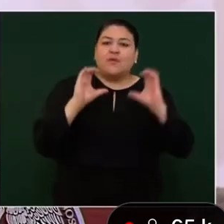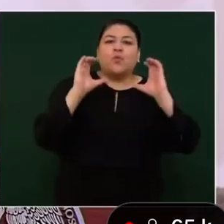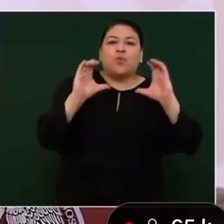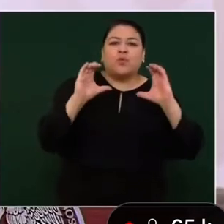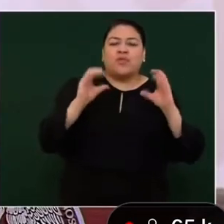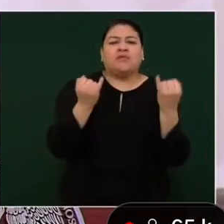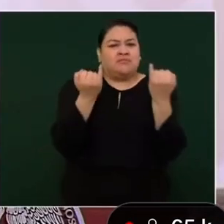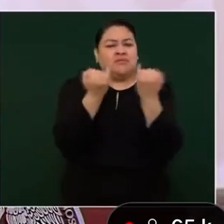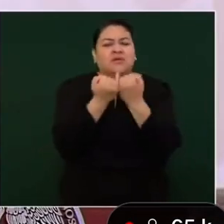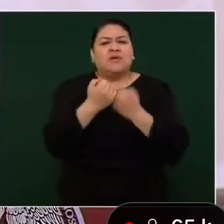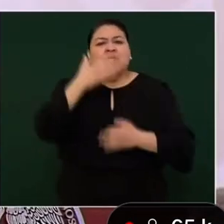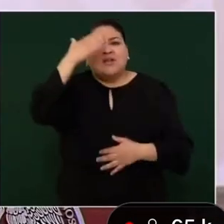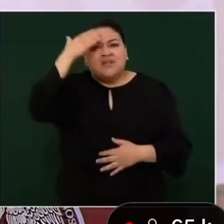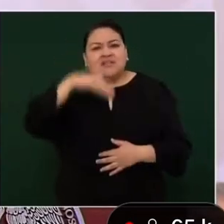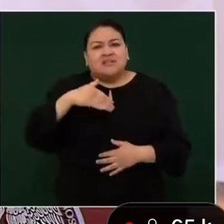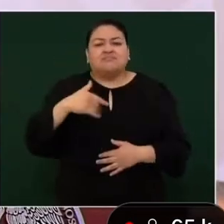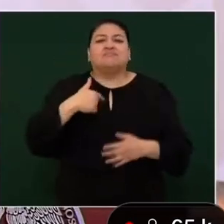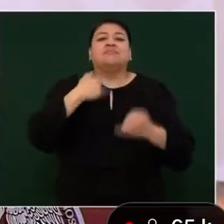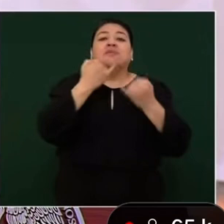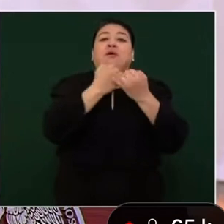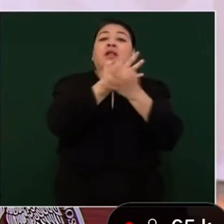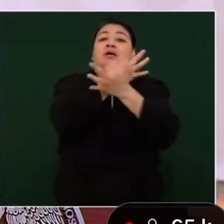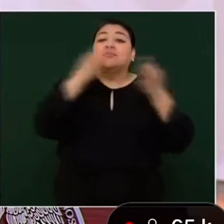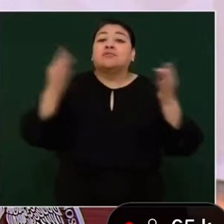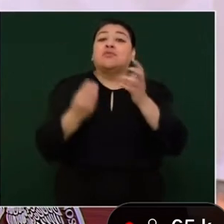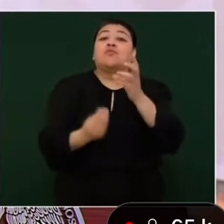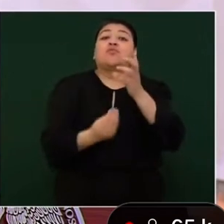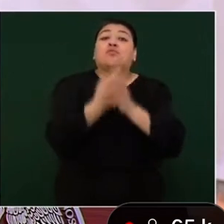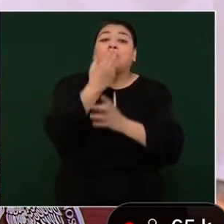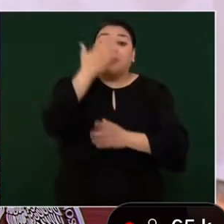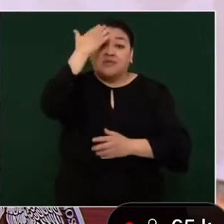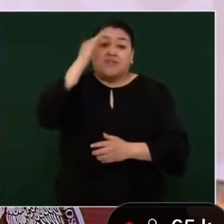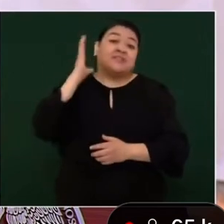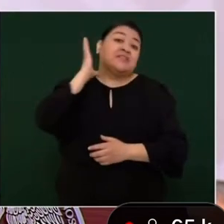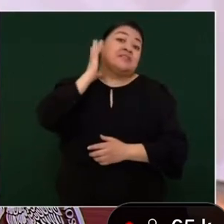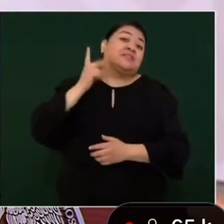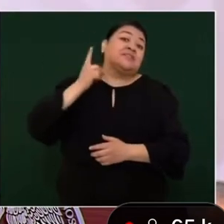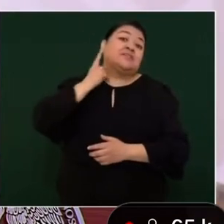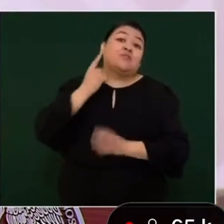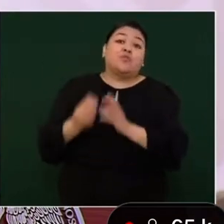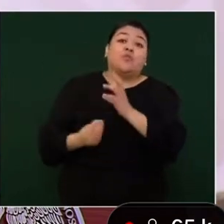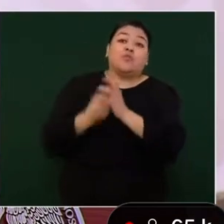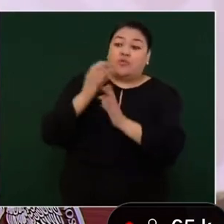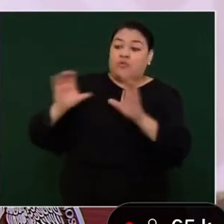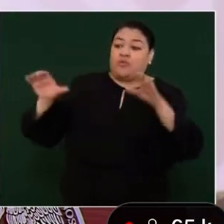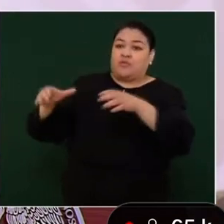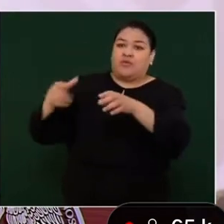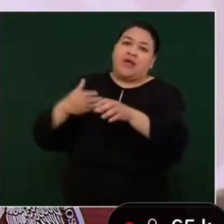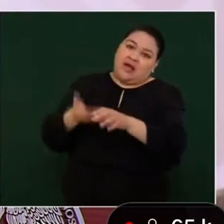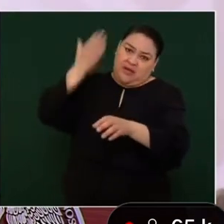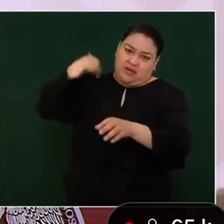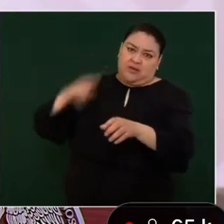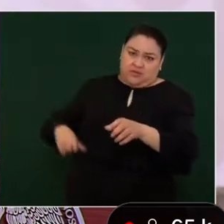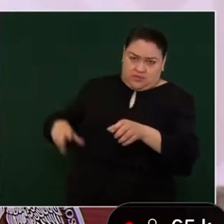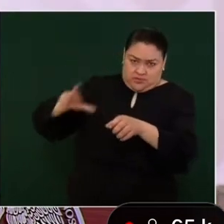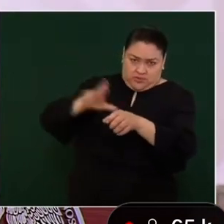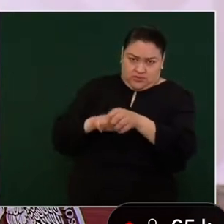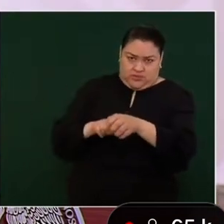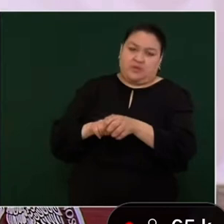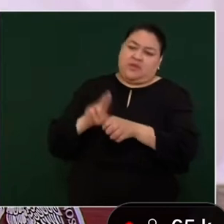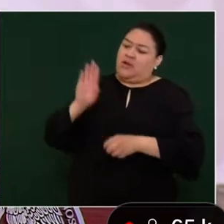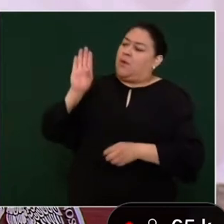De igual forma, anunciamos la nueva sede del Congreso Estatal, que dejó comprometida el señor gobernador Miguel Barbosa